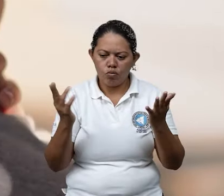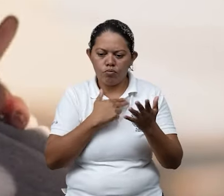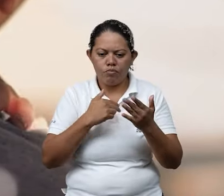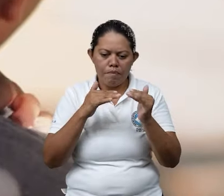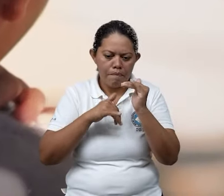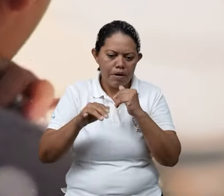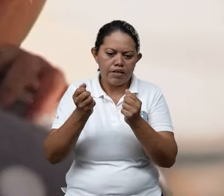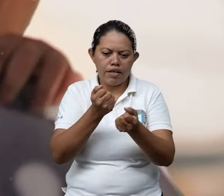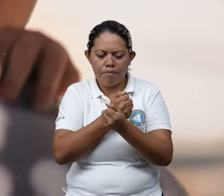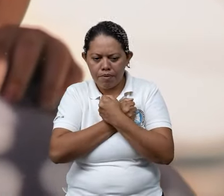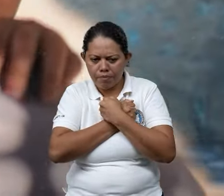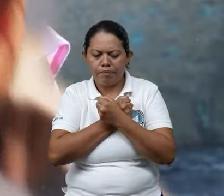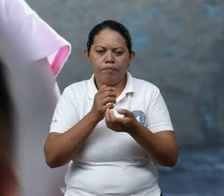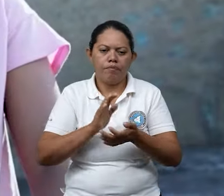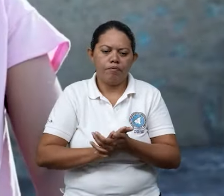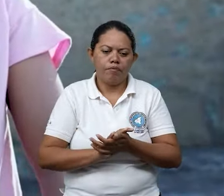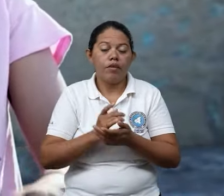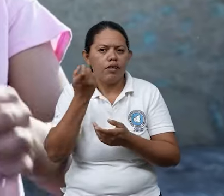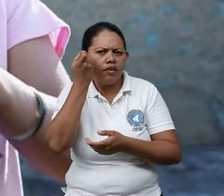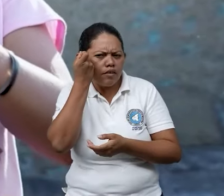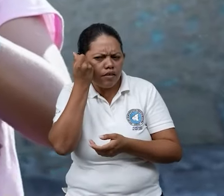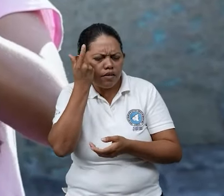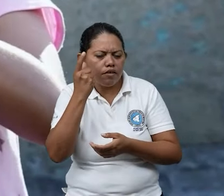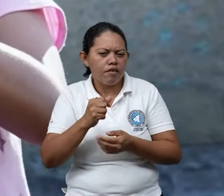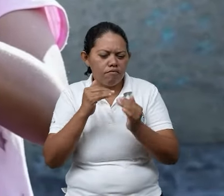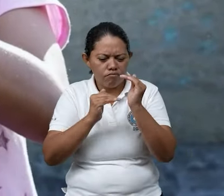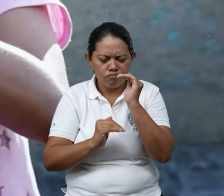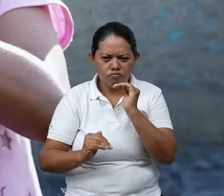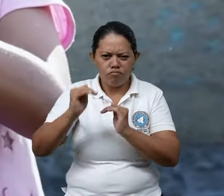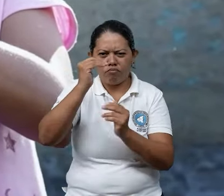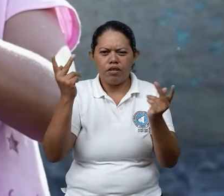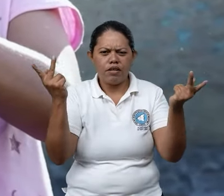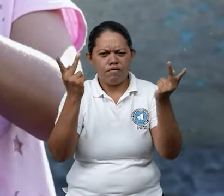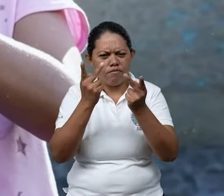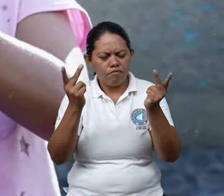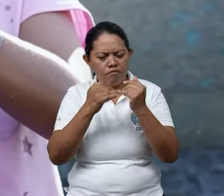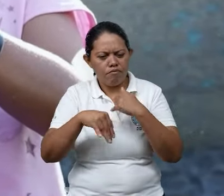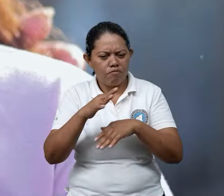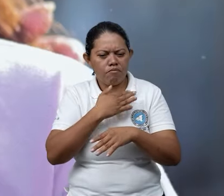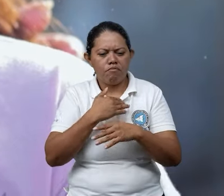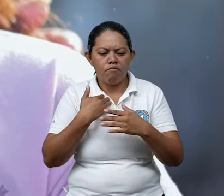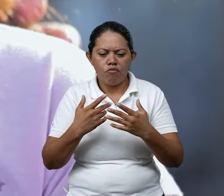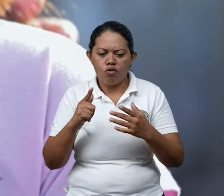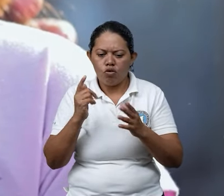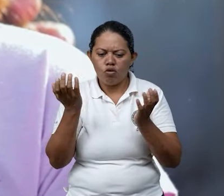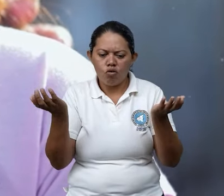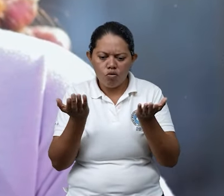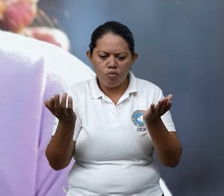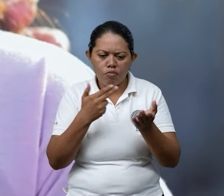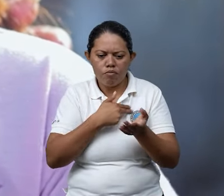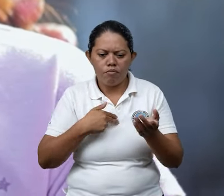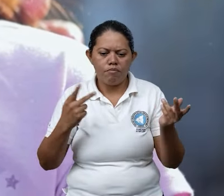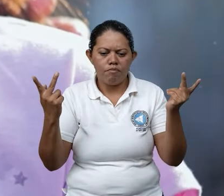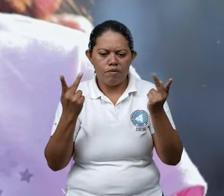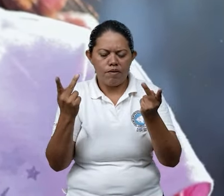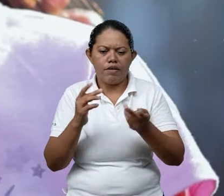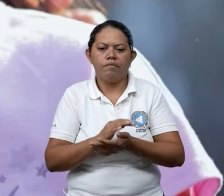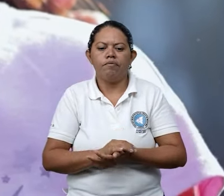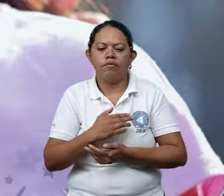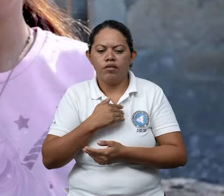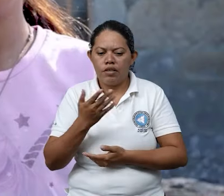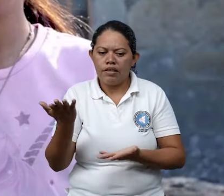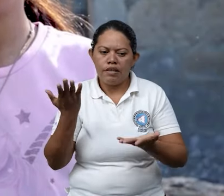que más queremos. Entendimos que la grandeza de la vida está en cómo queremos vivirla,